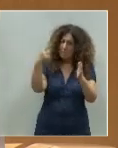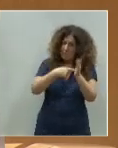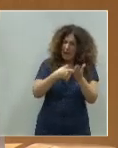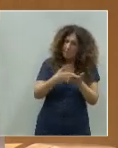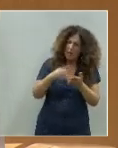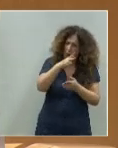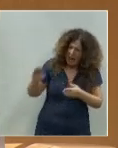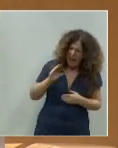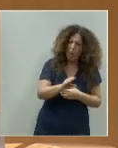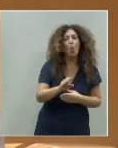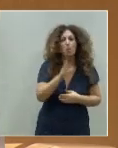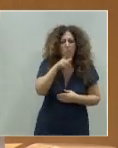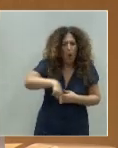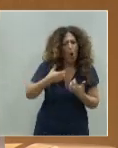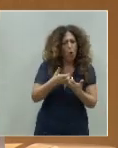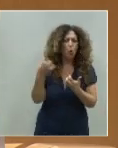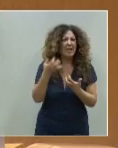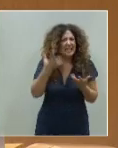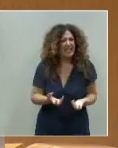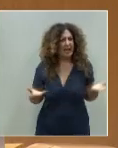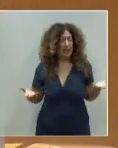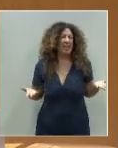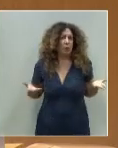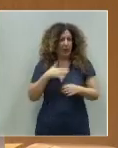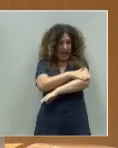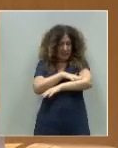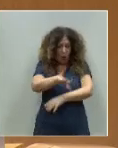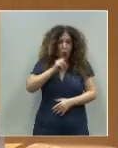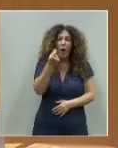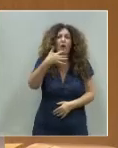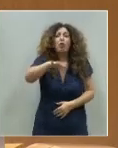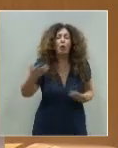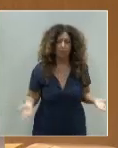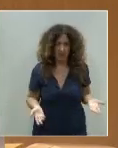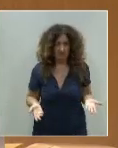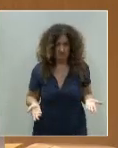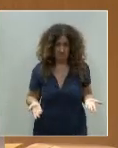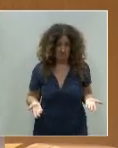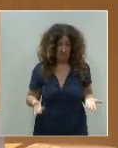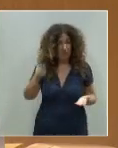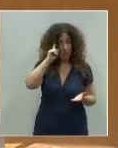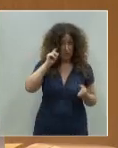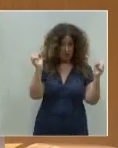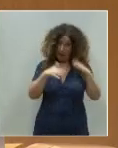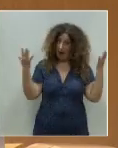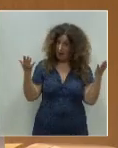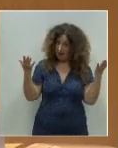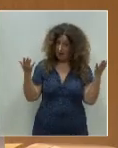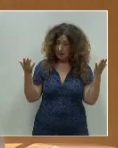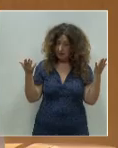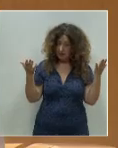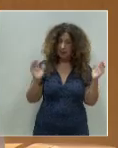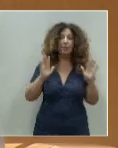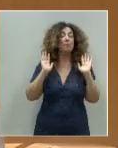de euros para luchar contra la sequía. ¿De dónde saca el Estado estos mil millones de euros? No sé si será por arte de magia, pero hay